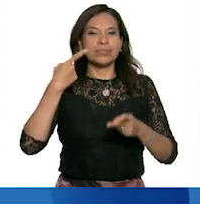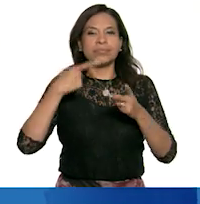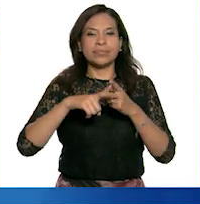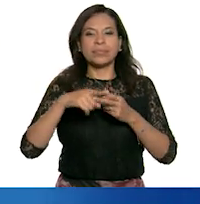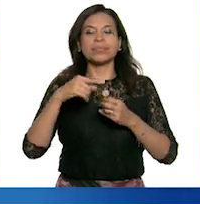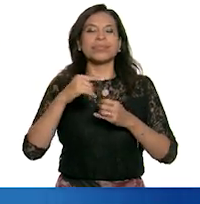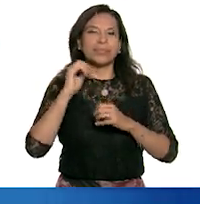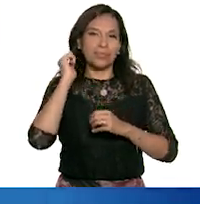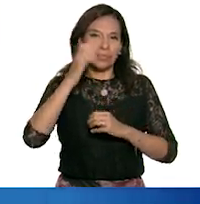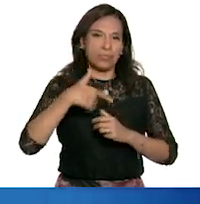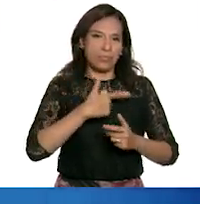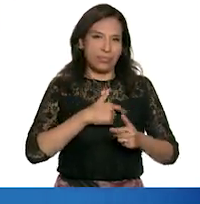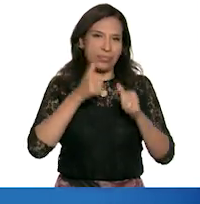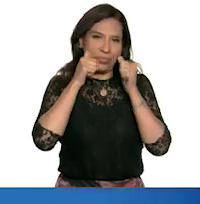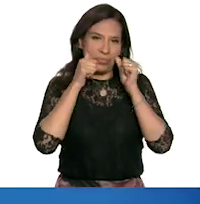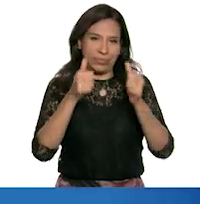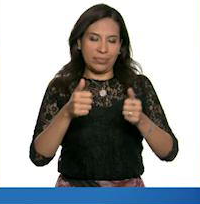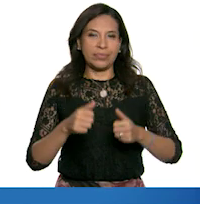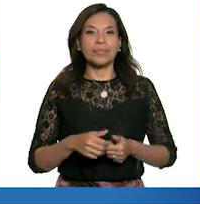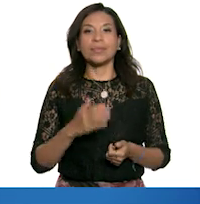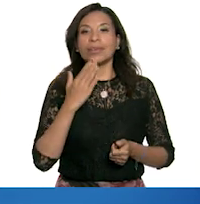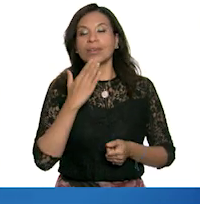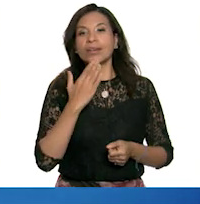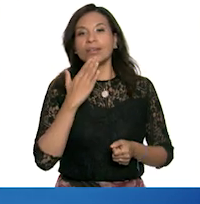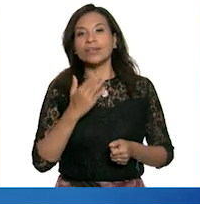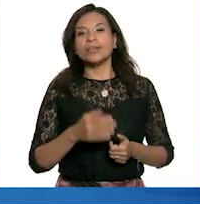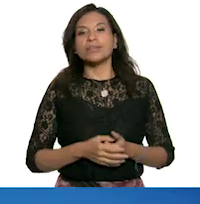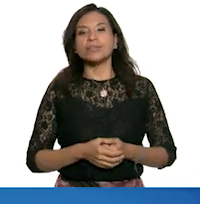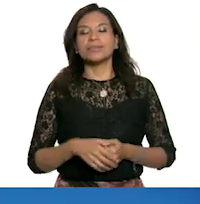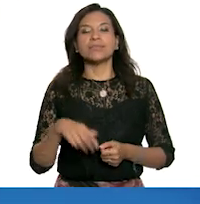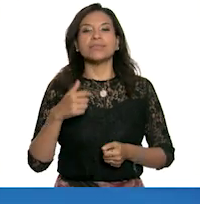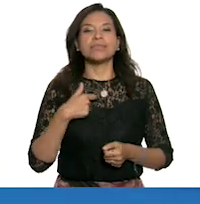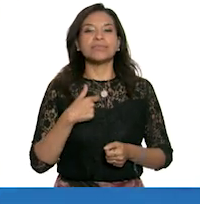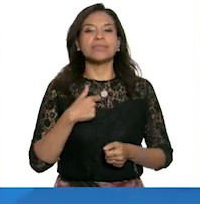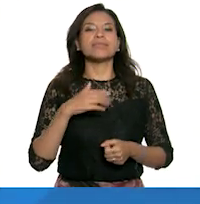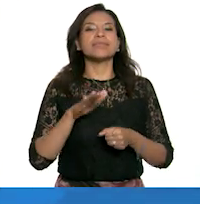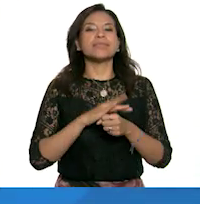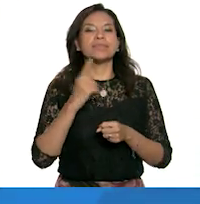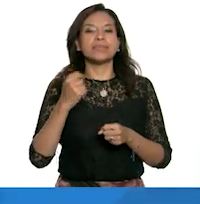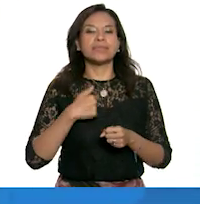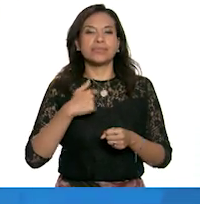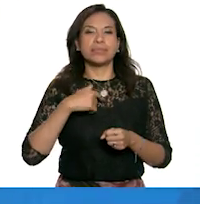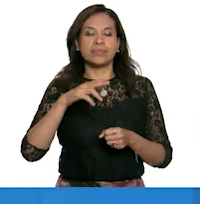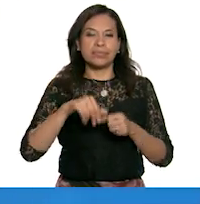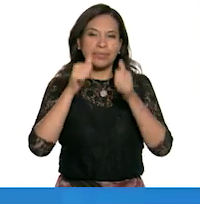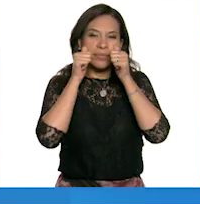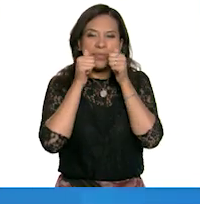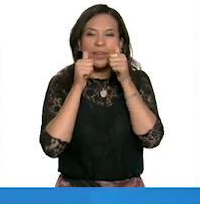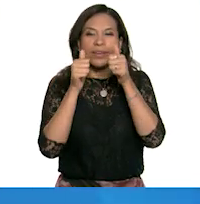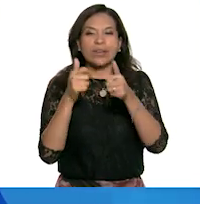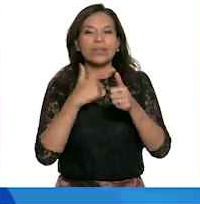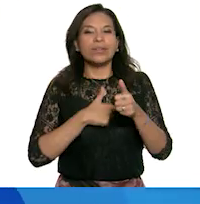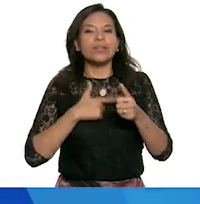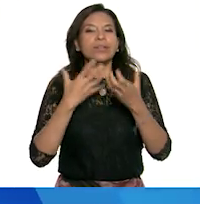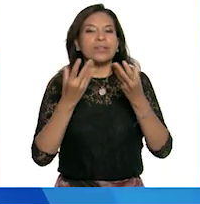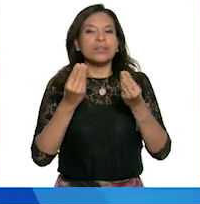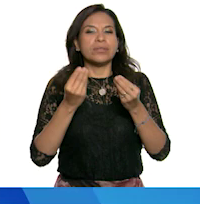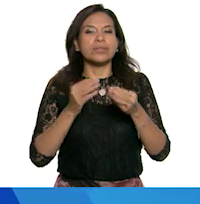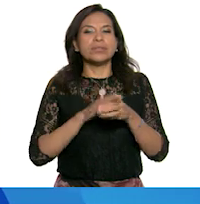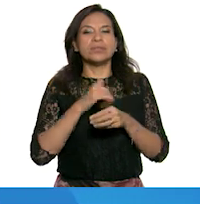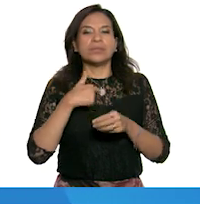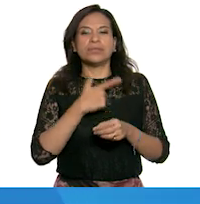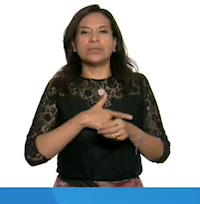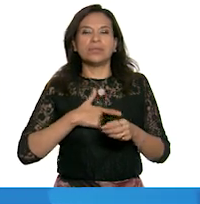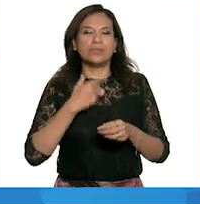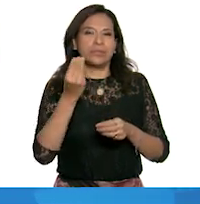practicar y ya me llamó la atención. Muy bien. A mí por el hecho de que me llamaba mucha la atención y se me hizo